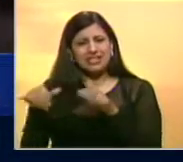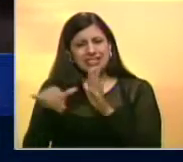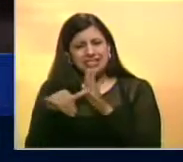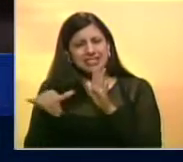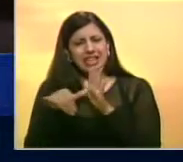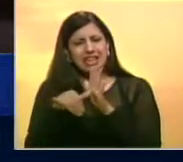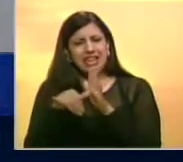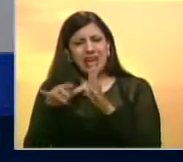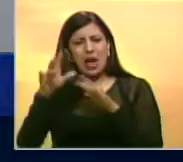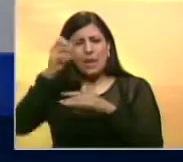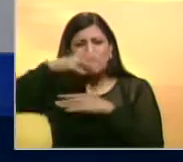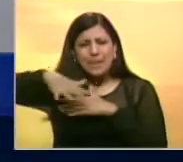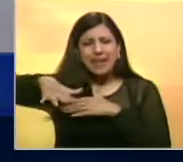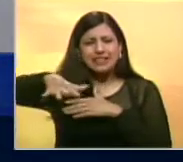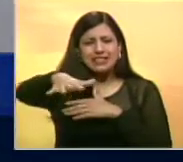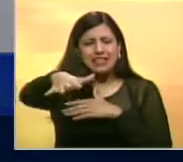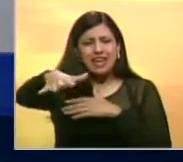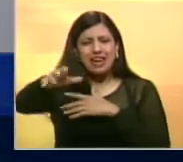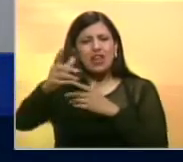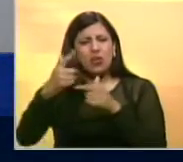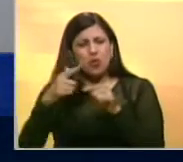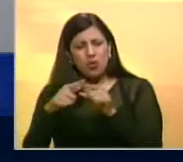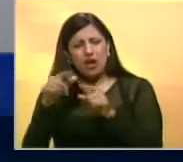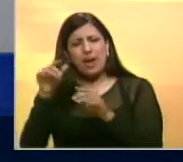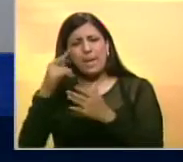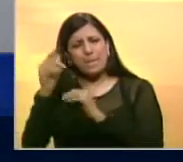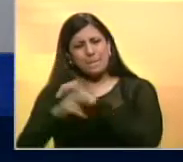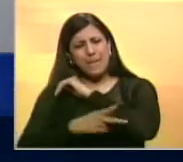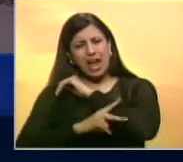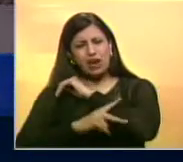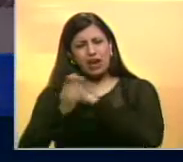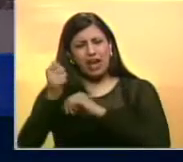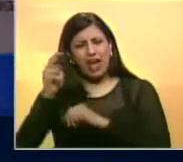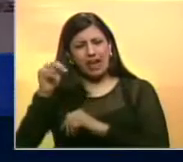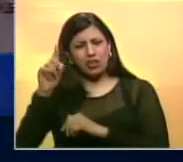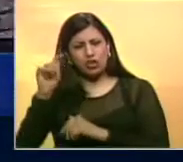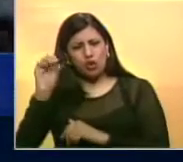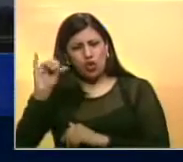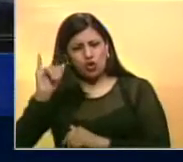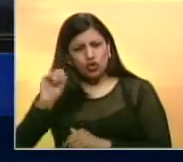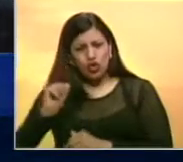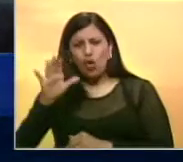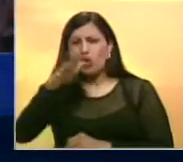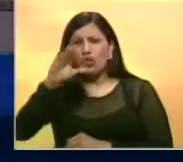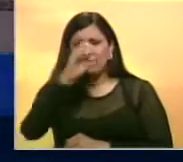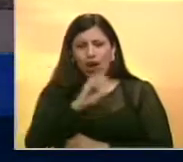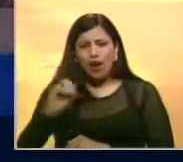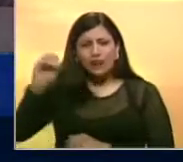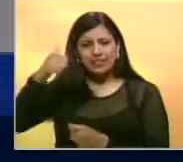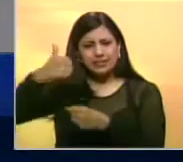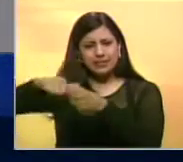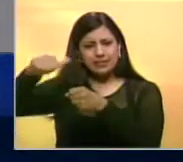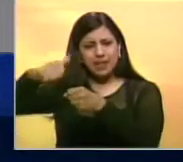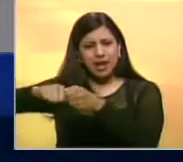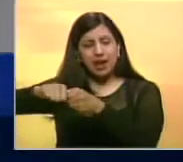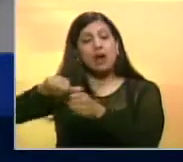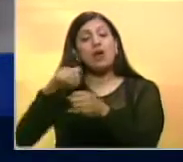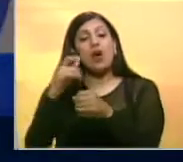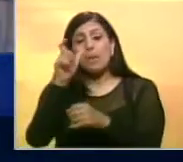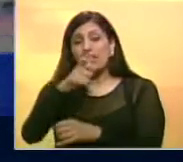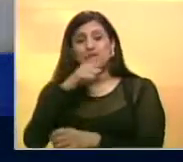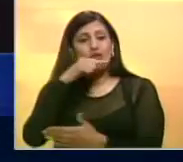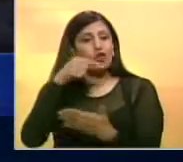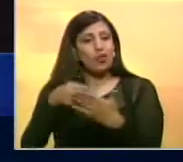alrededores de unas parcelas del sector El Caimito de la parroquia Antonio Borjas Romero al oeste de Maracaibo. El oxiso aún no ha sido